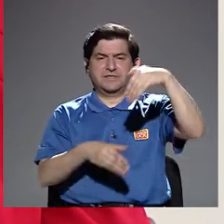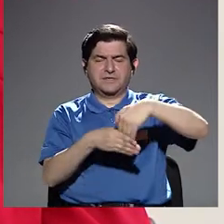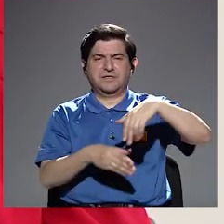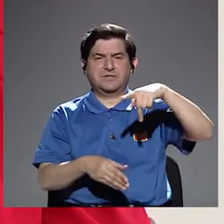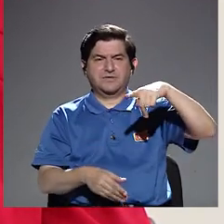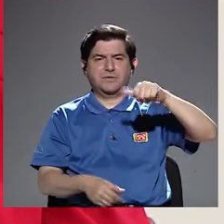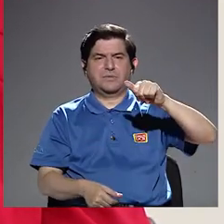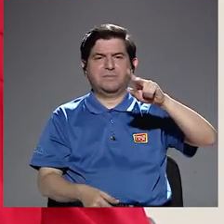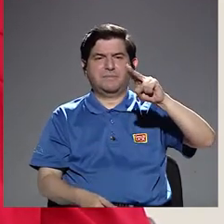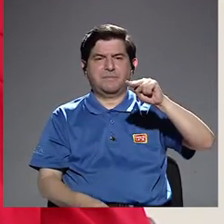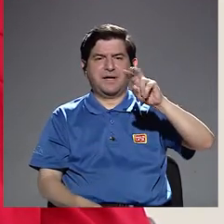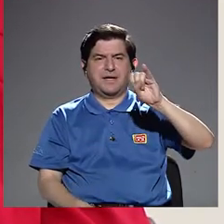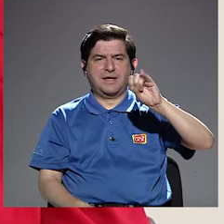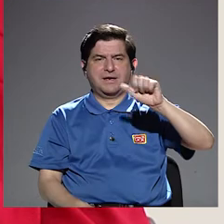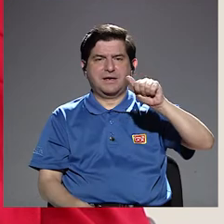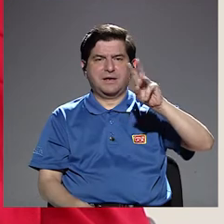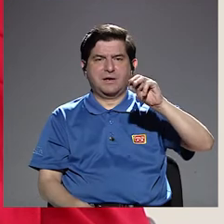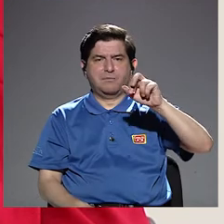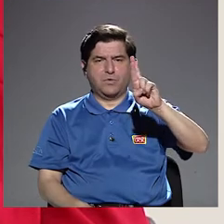¿Nosotros qué hacemos?